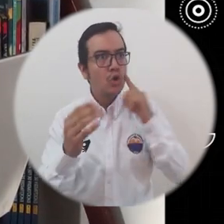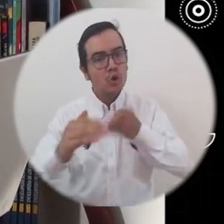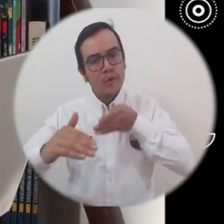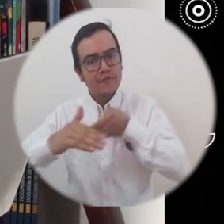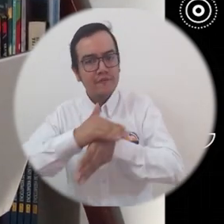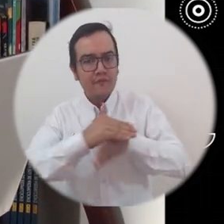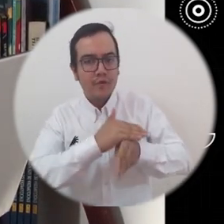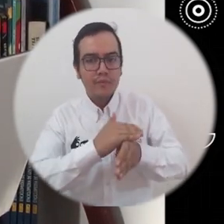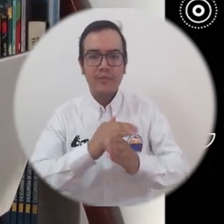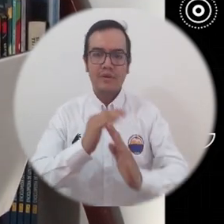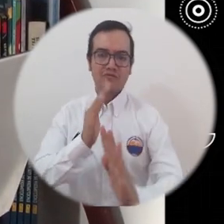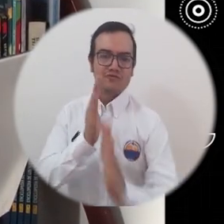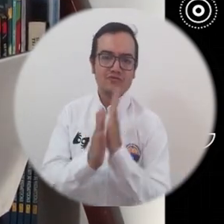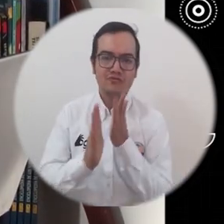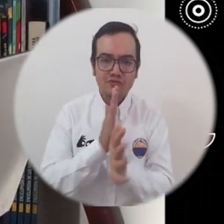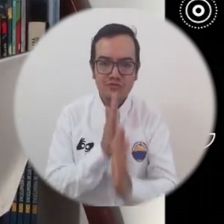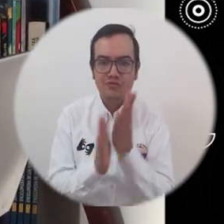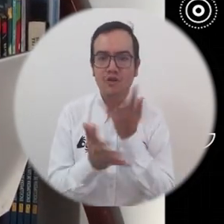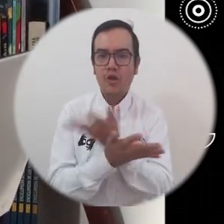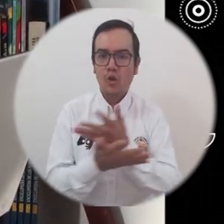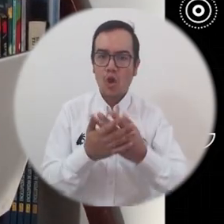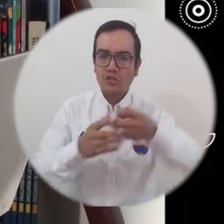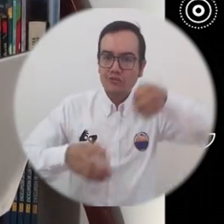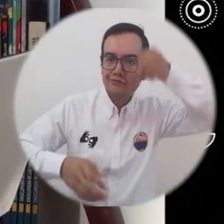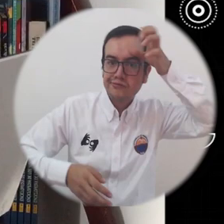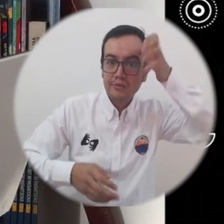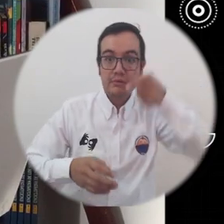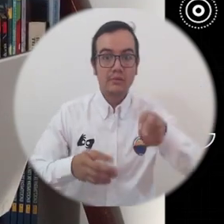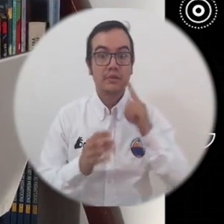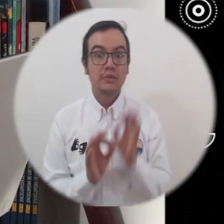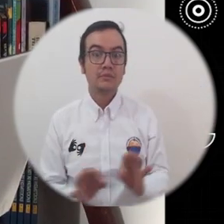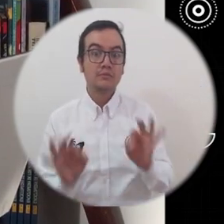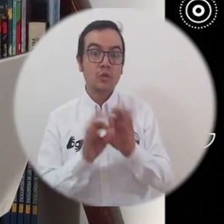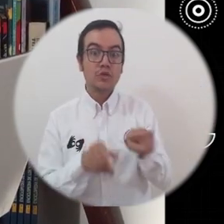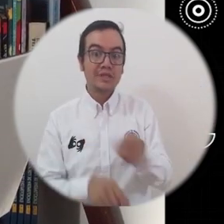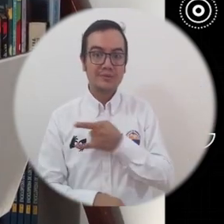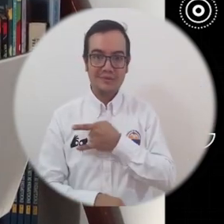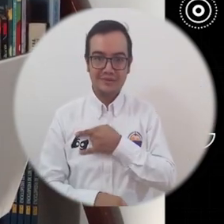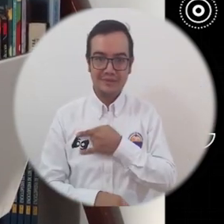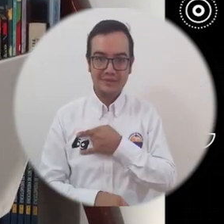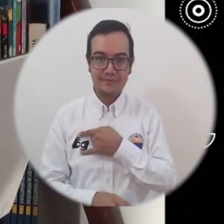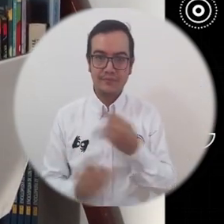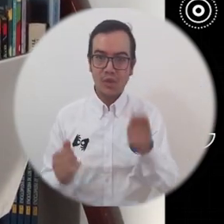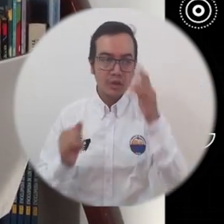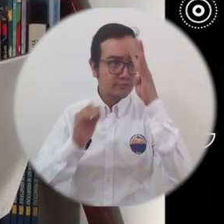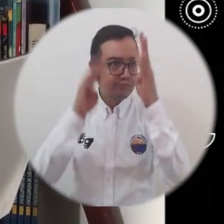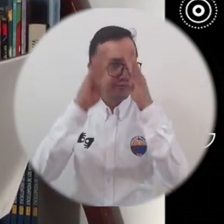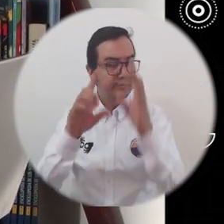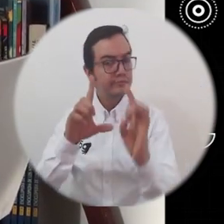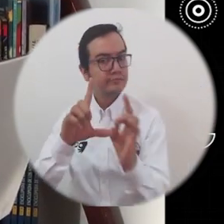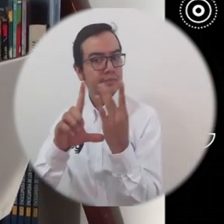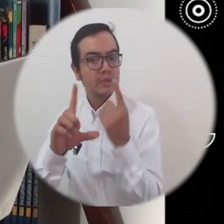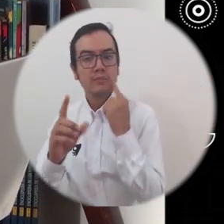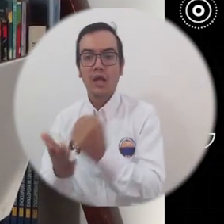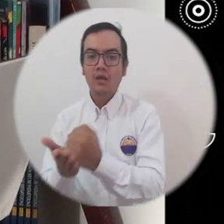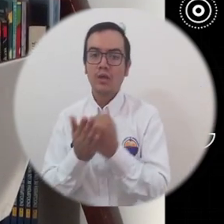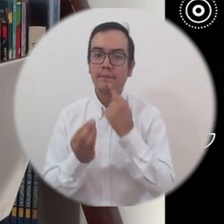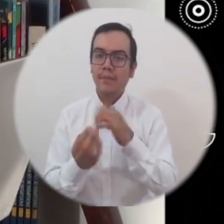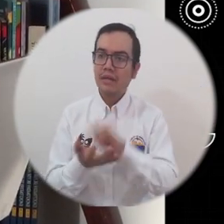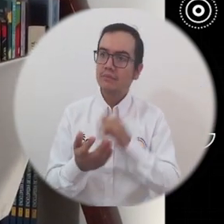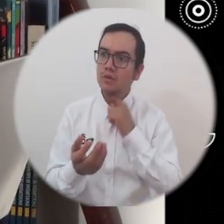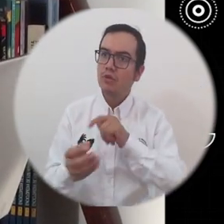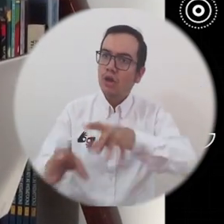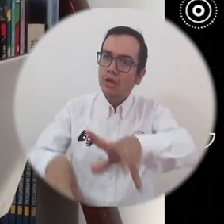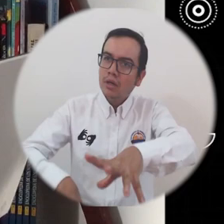constitución de nuevos imaginarios sobre el acceso a la información y el conocimiento. La lectura que en los entornos virtuales ayuda a